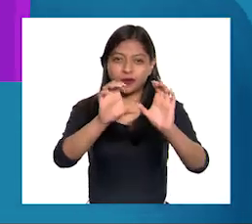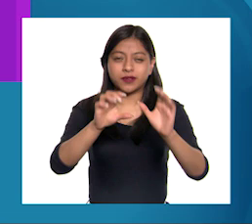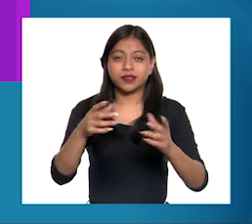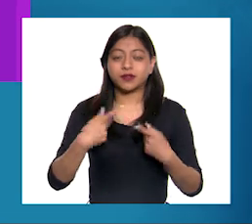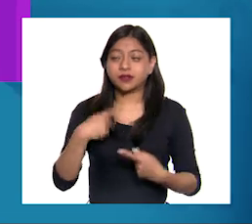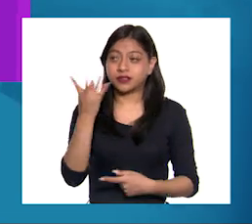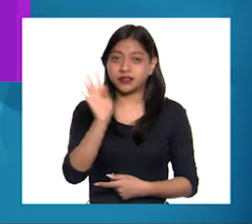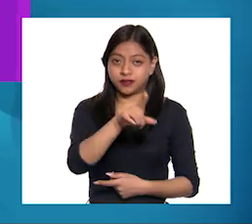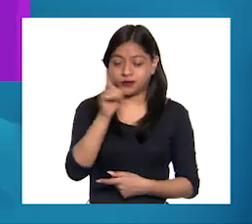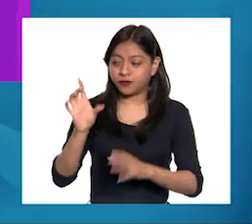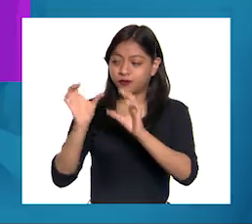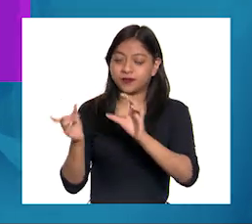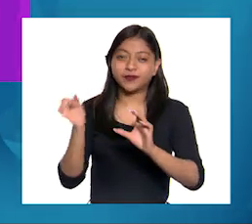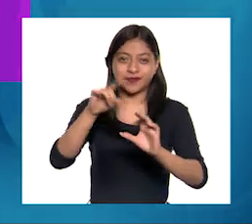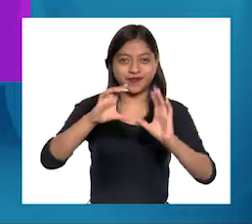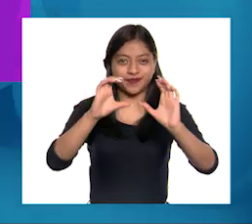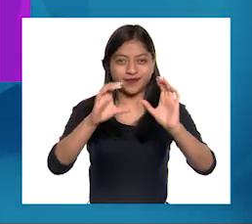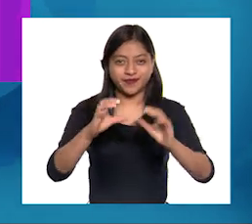unos a los otros.